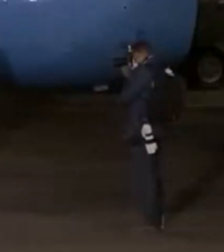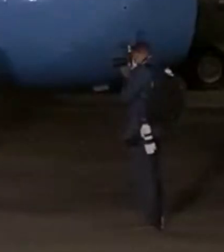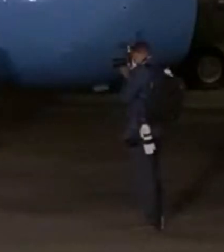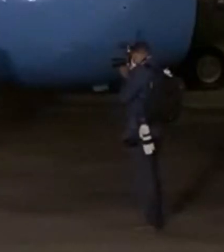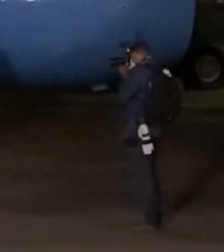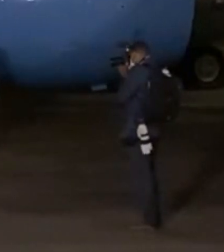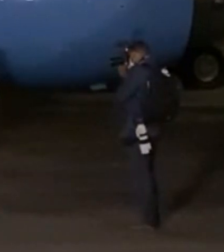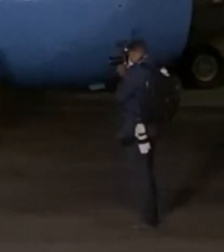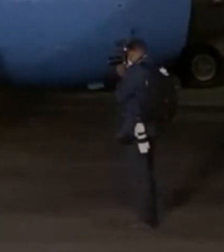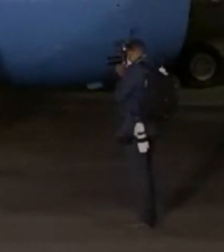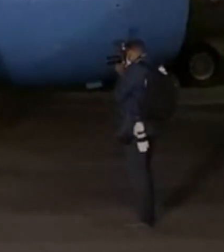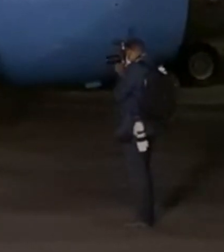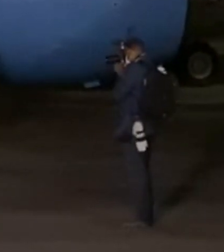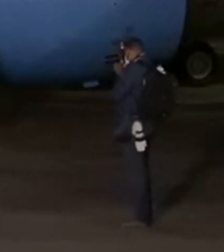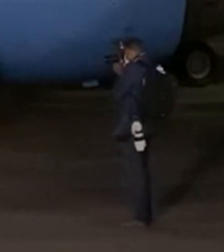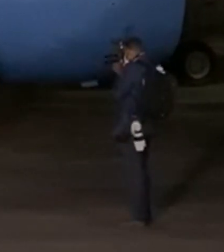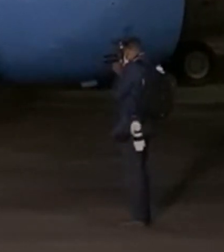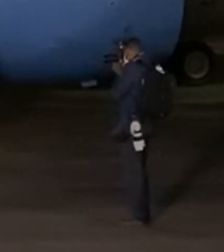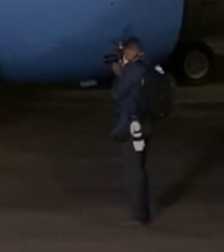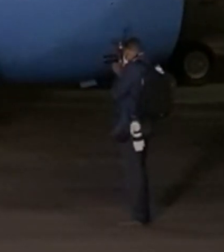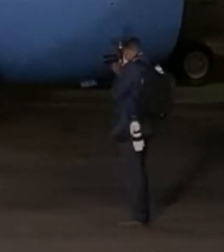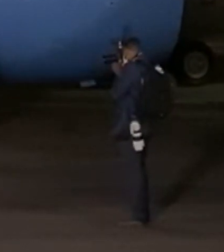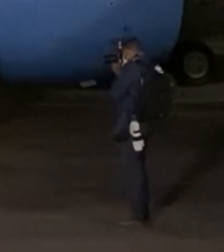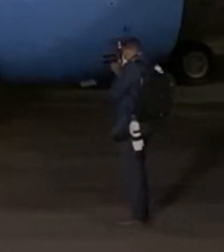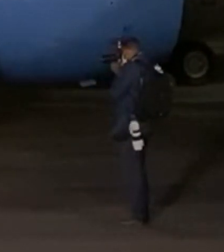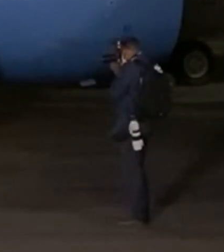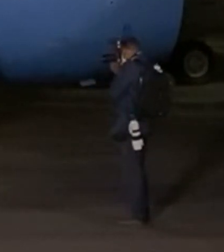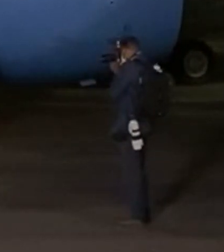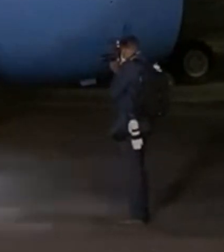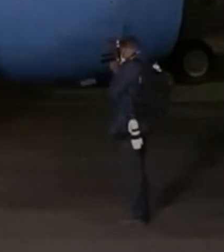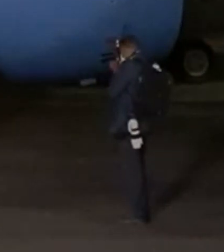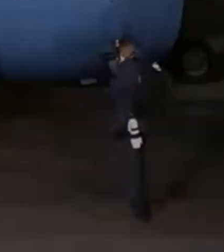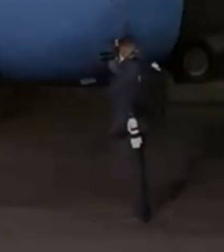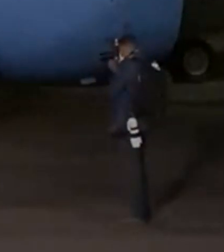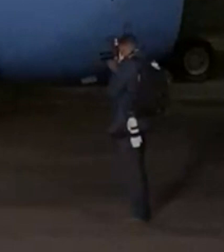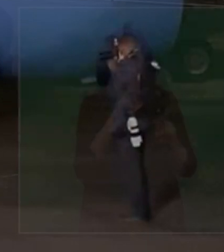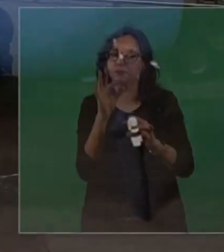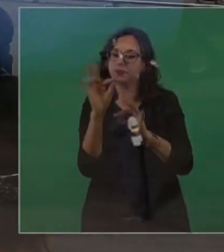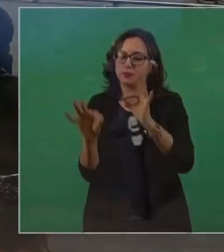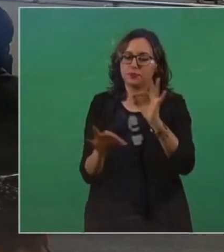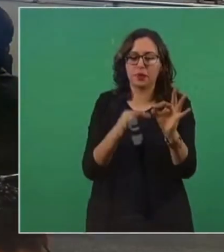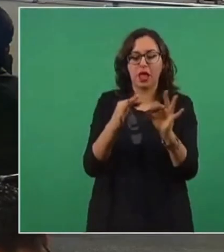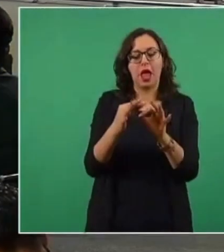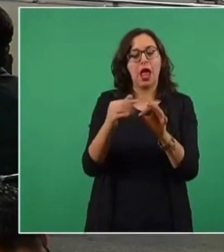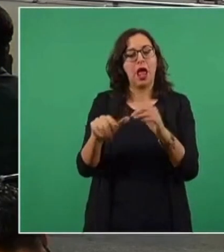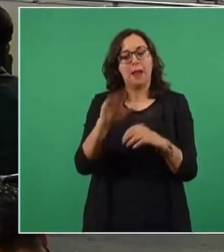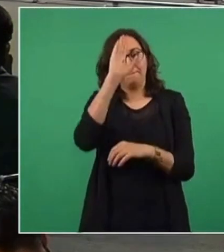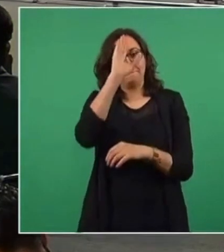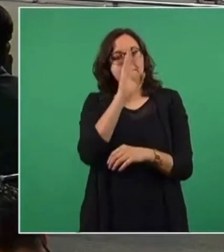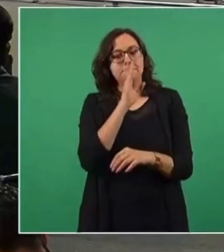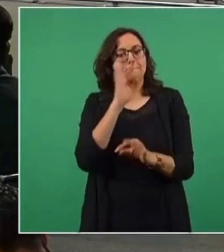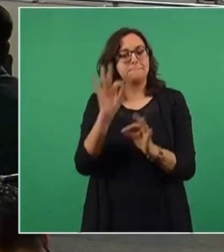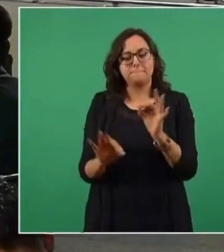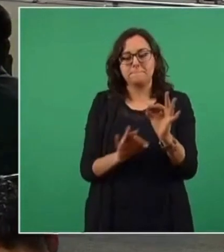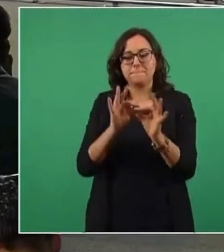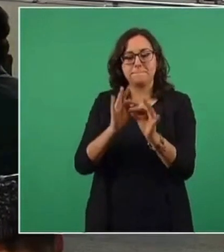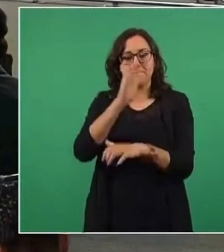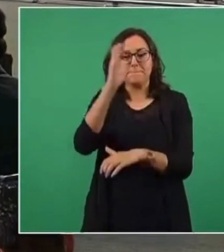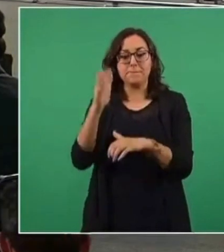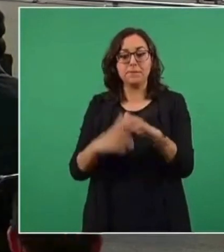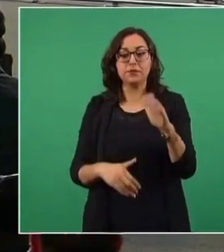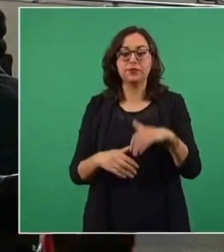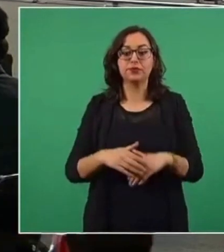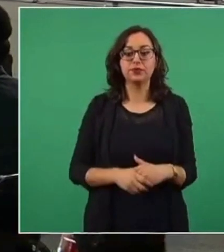histórico del Palacio Nacional. Finalmente, a las 12 del día termina esta visita. Ese es el programa. En cuanto al